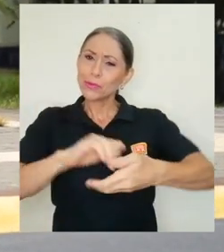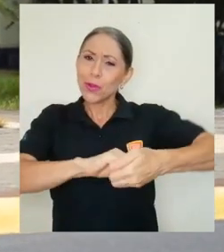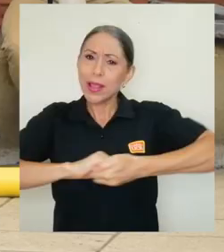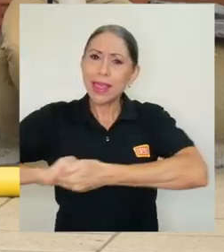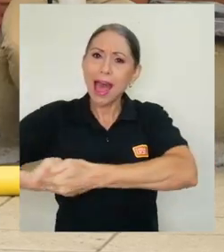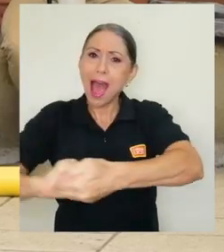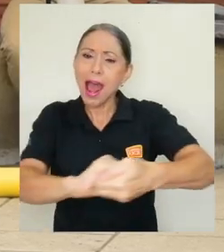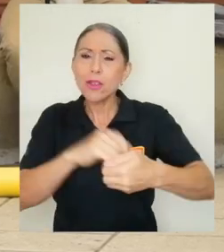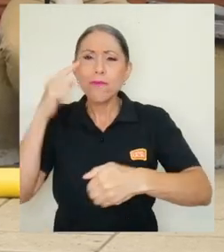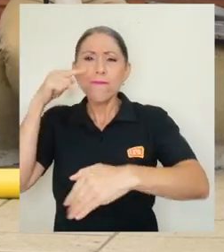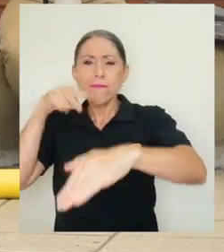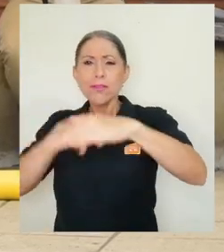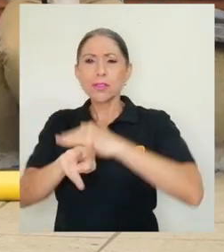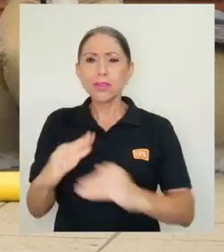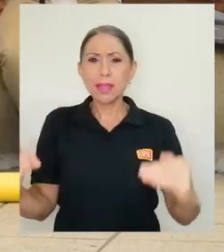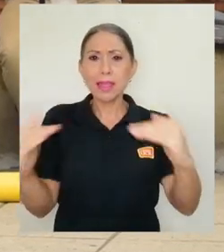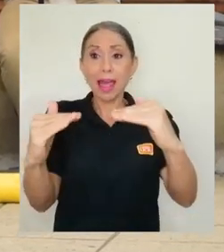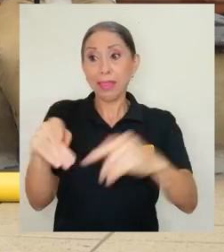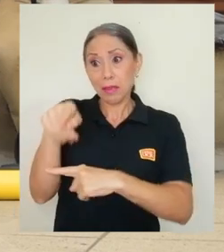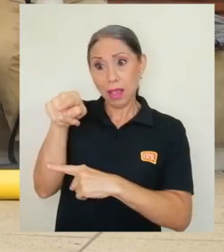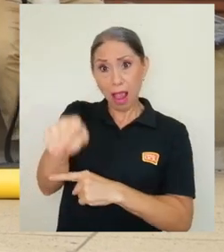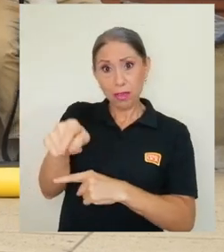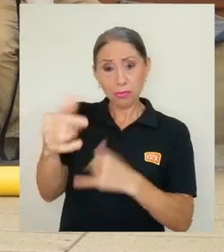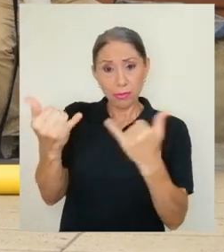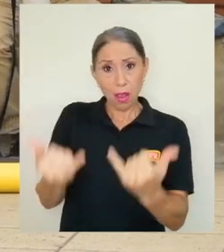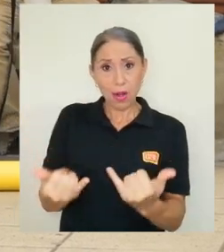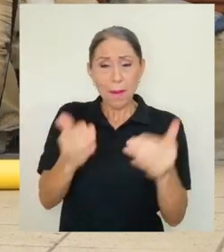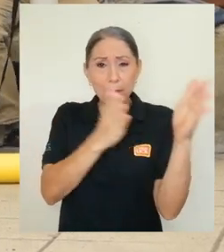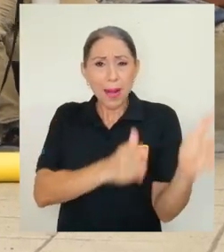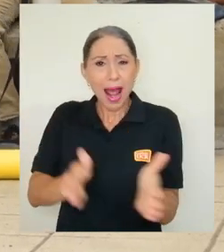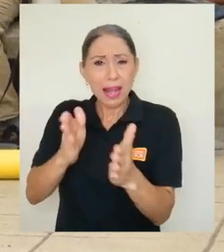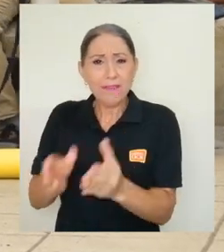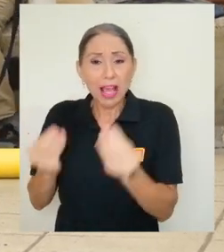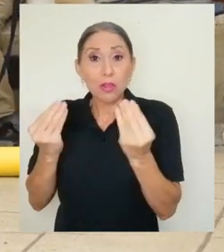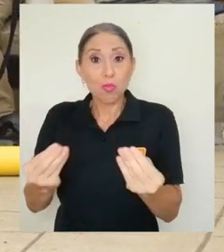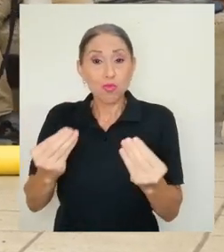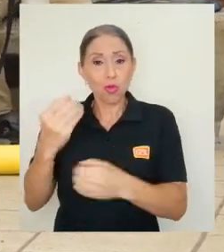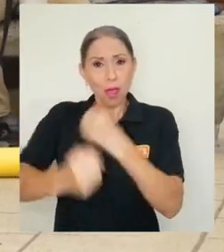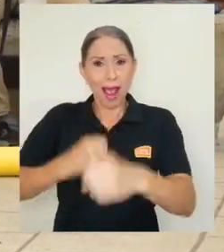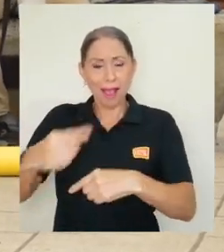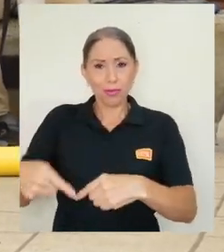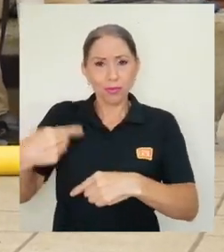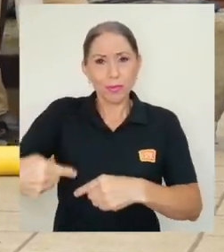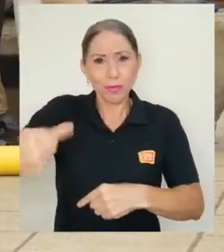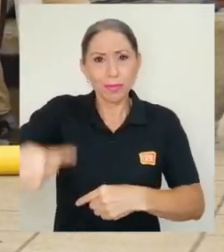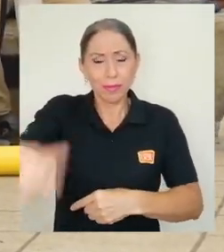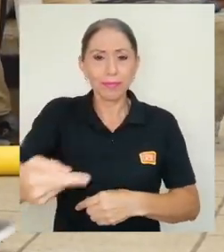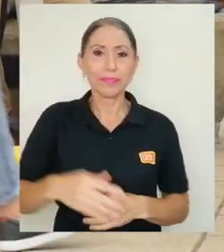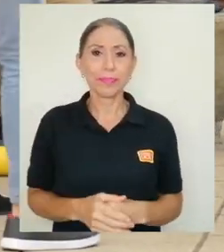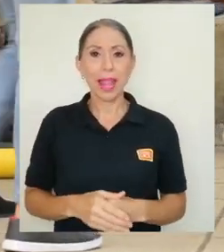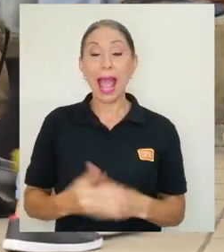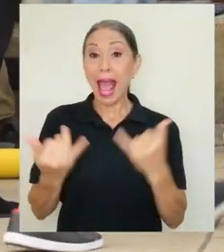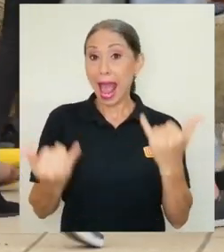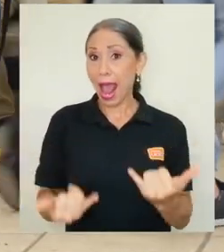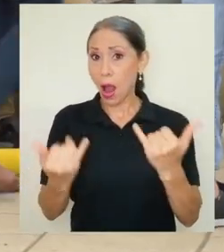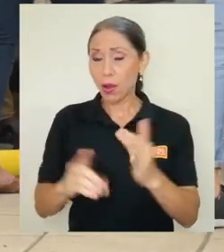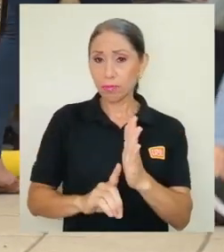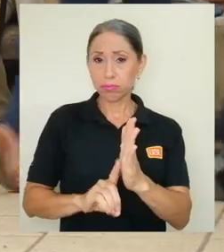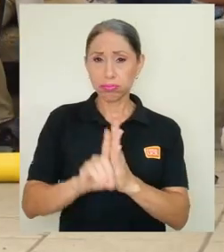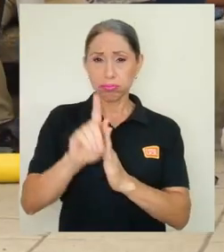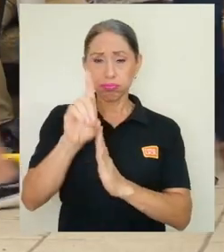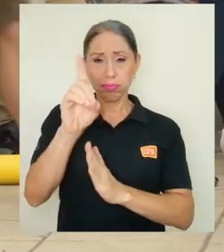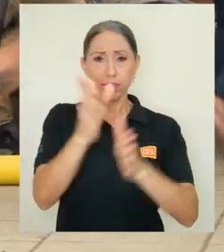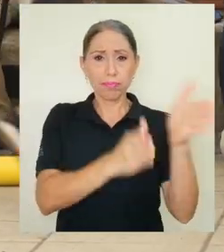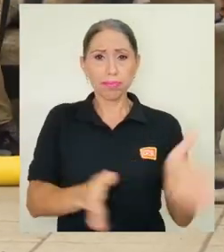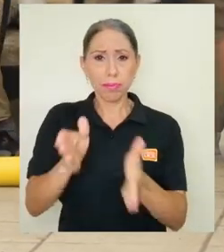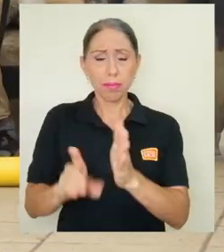equidad, la sede se encuentra planificando mucho de lo que serán sus años venideros. Estamos desarrollando un